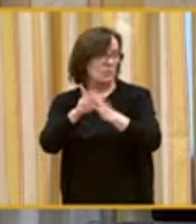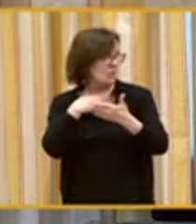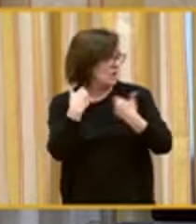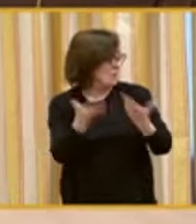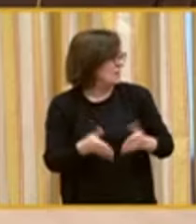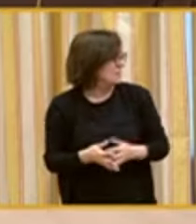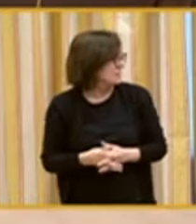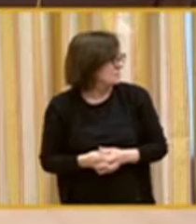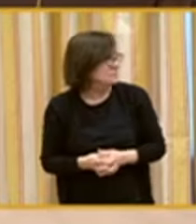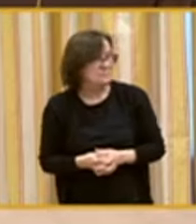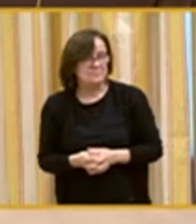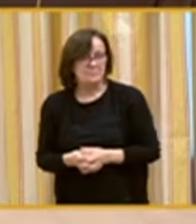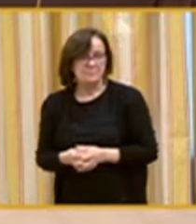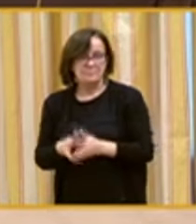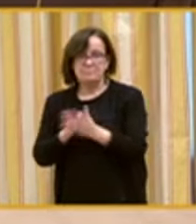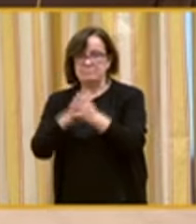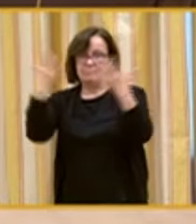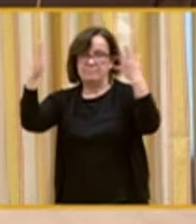quieras, Maribel.